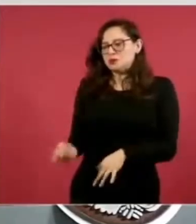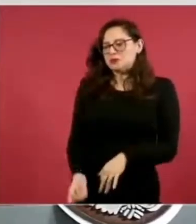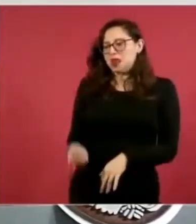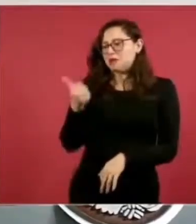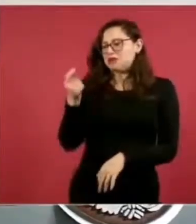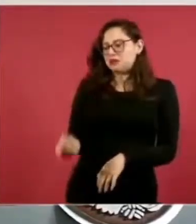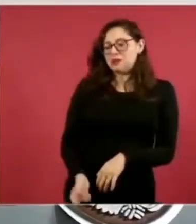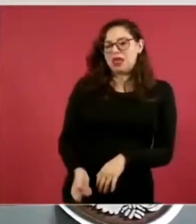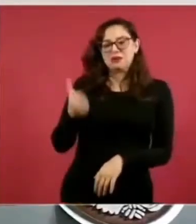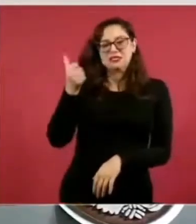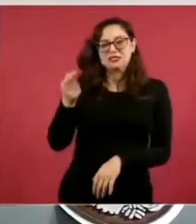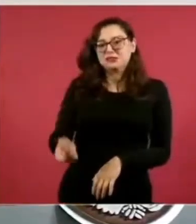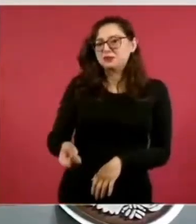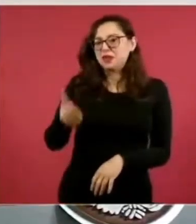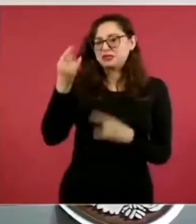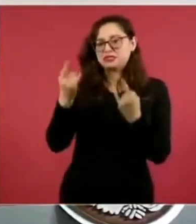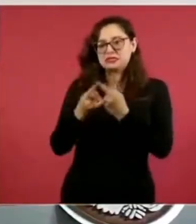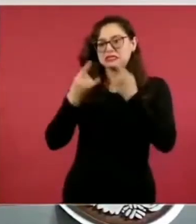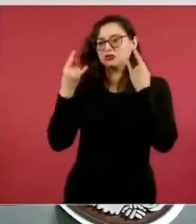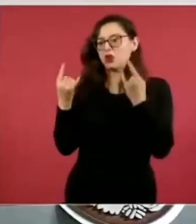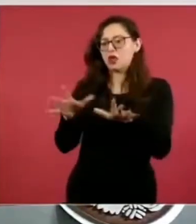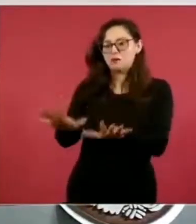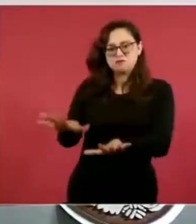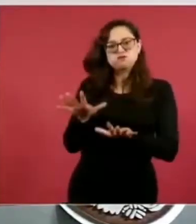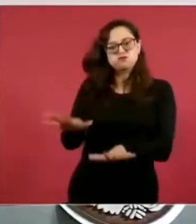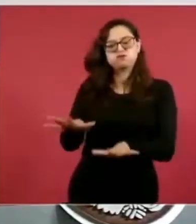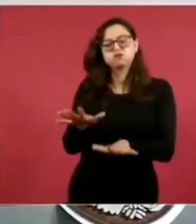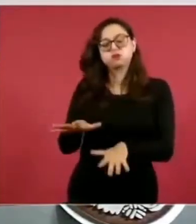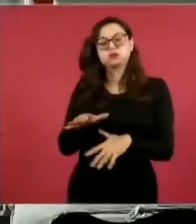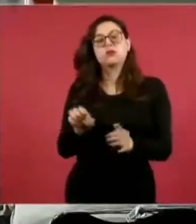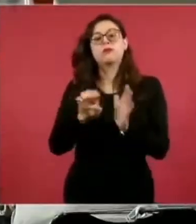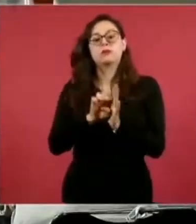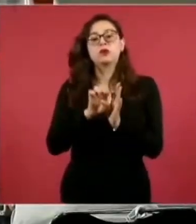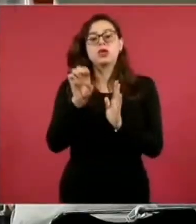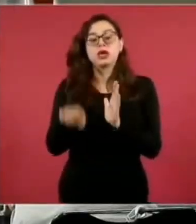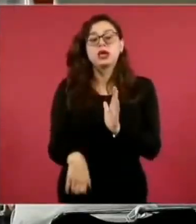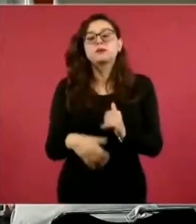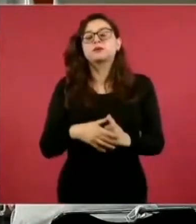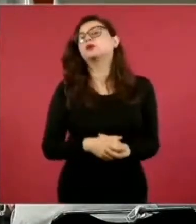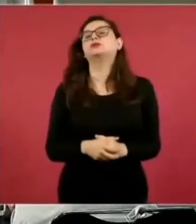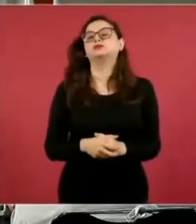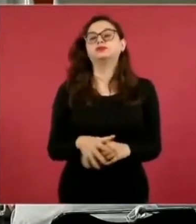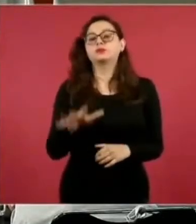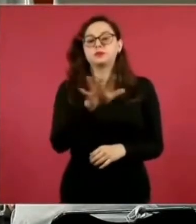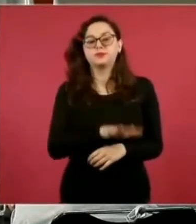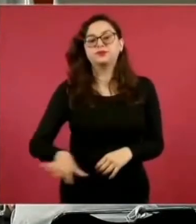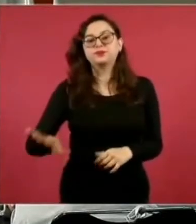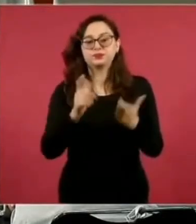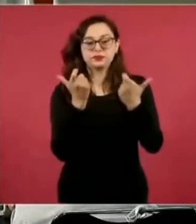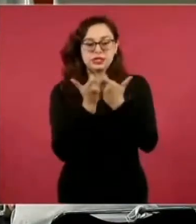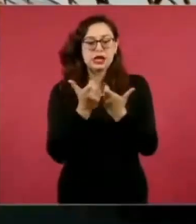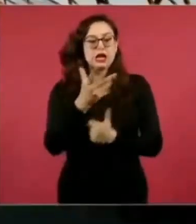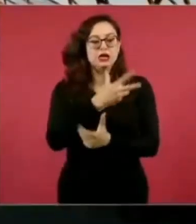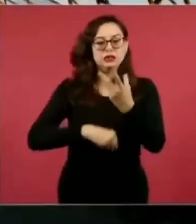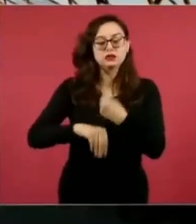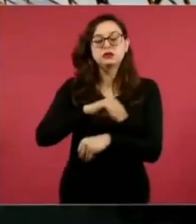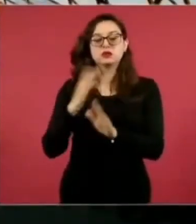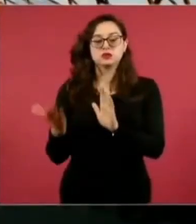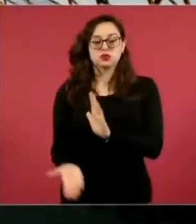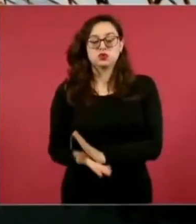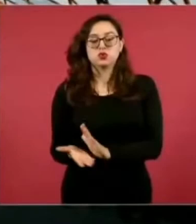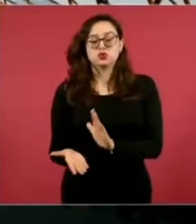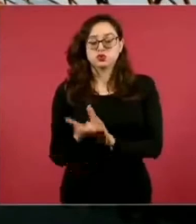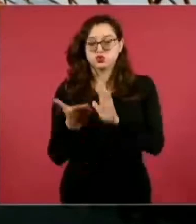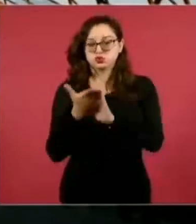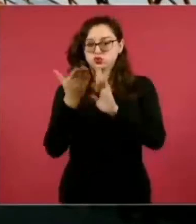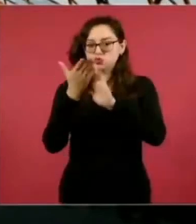alrededor del proyecto del Tren Maya en este tramo. Por ejemplo, el impacto ha generado en áreas económicas alegras como la construcción, que ha